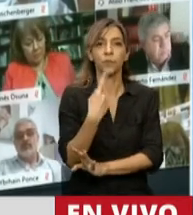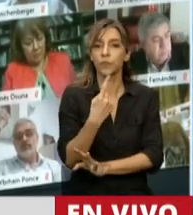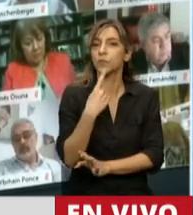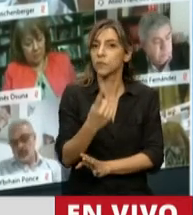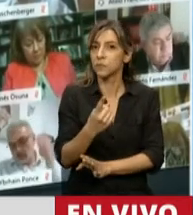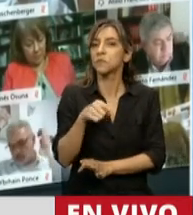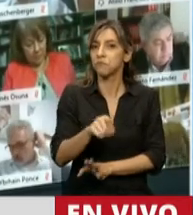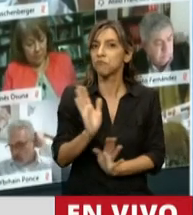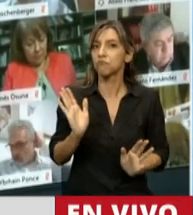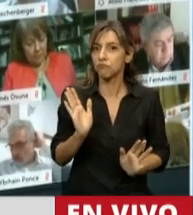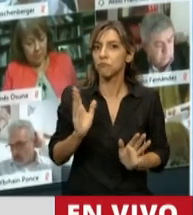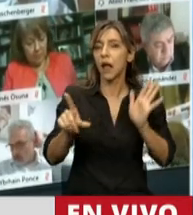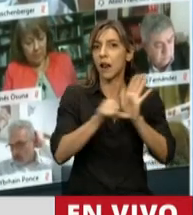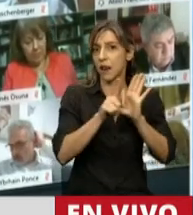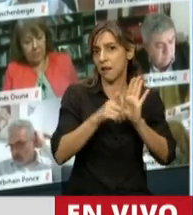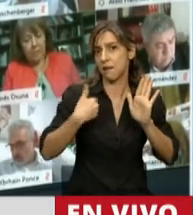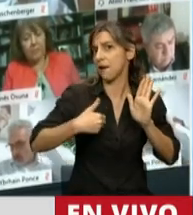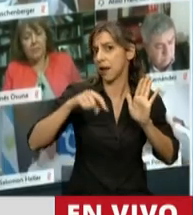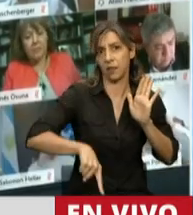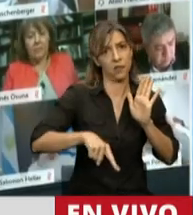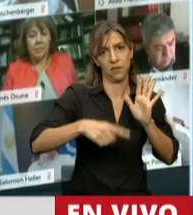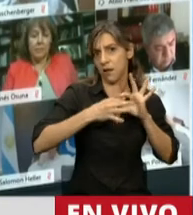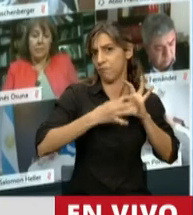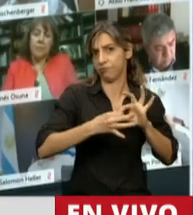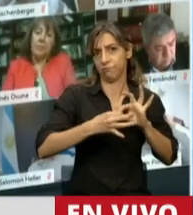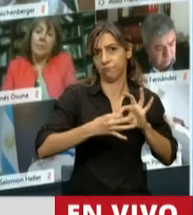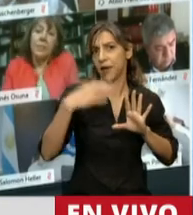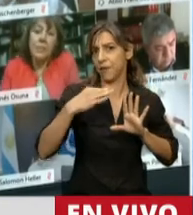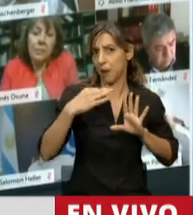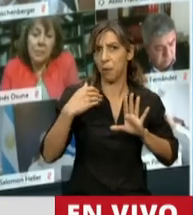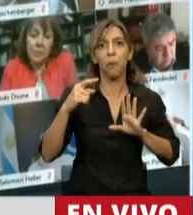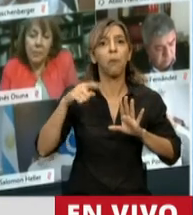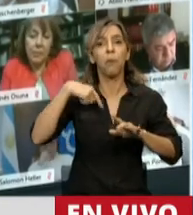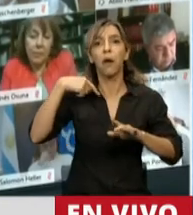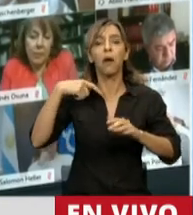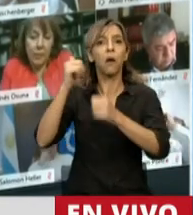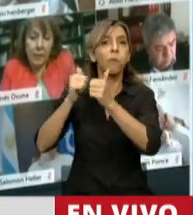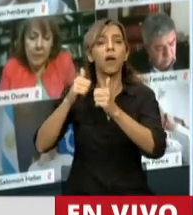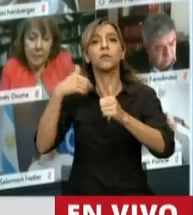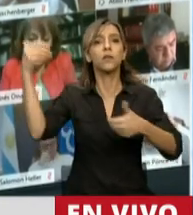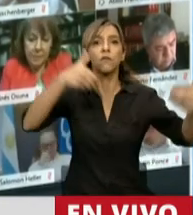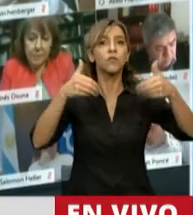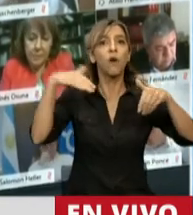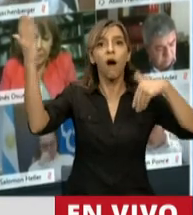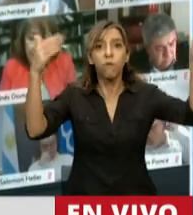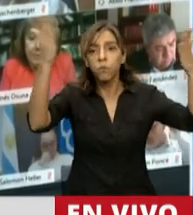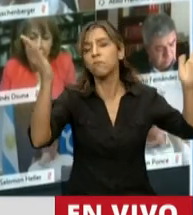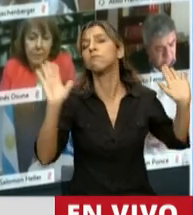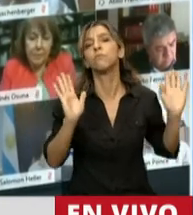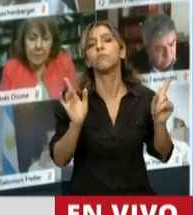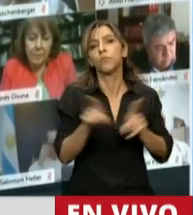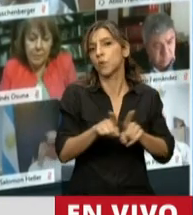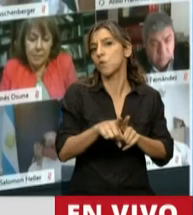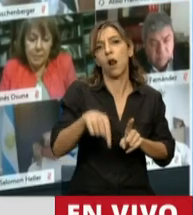legislación argentina con el mismo criterio que estamos tratando al